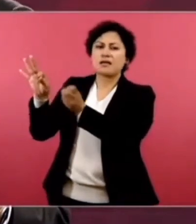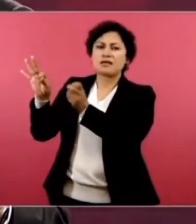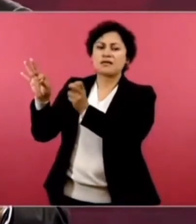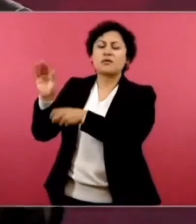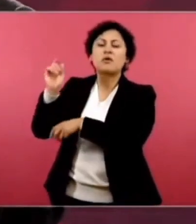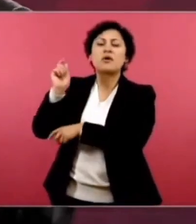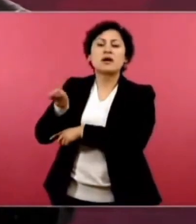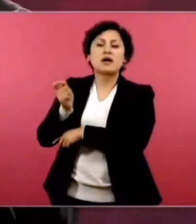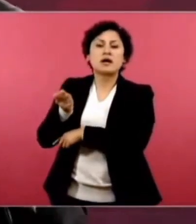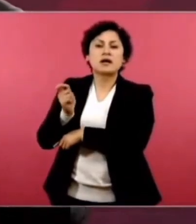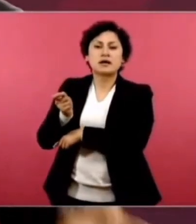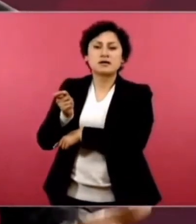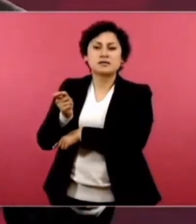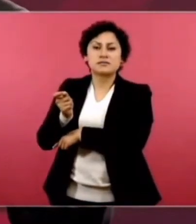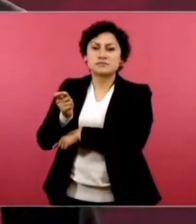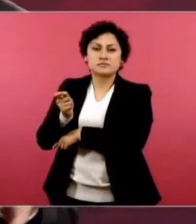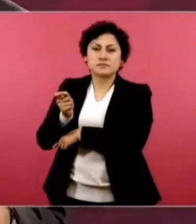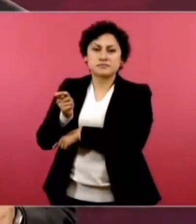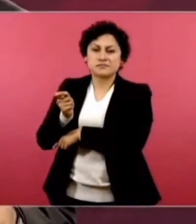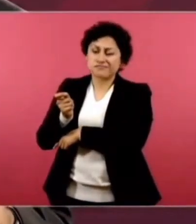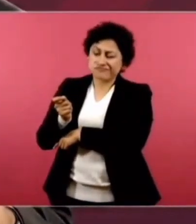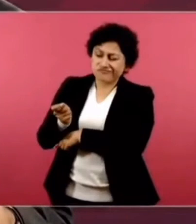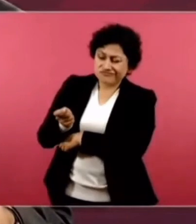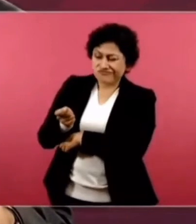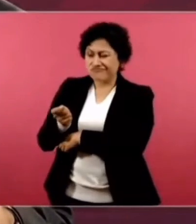extraer petróleo en tierra.